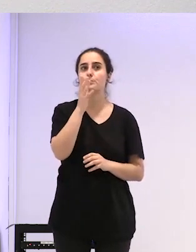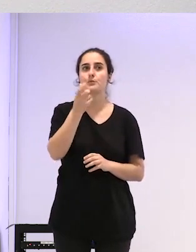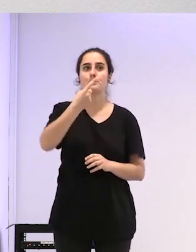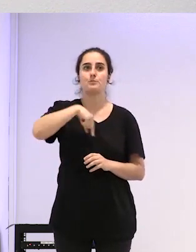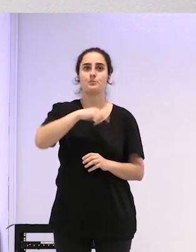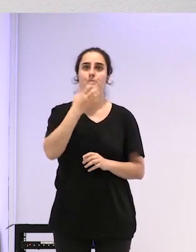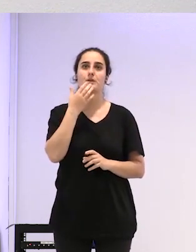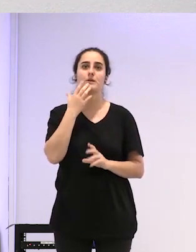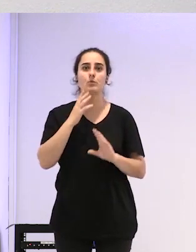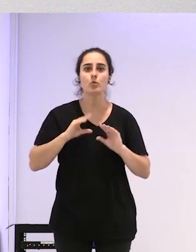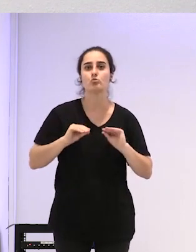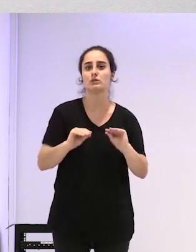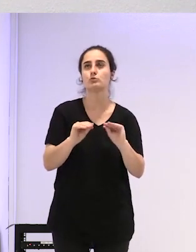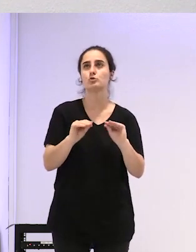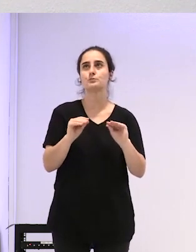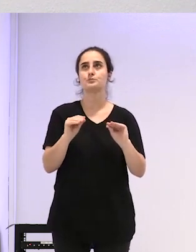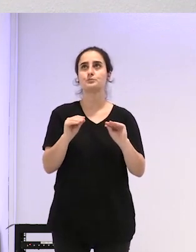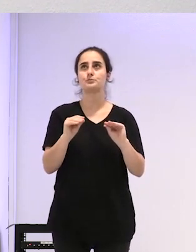por ejemplo